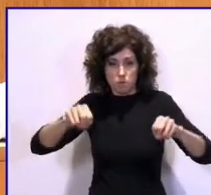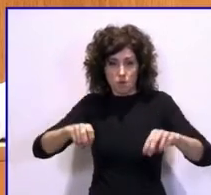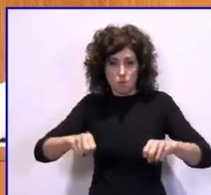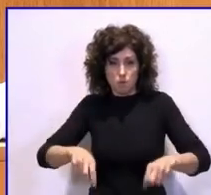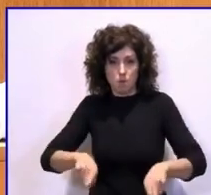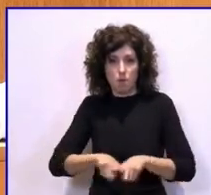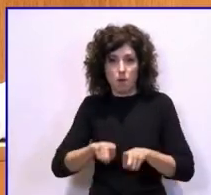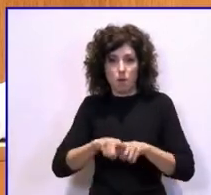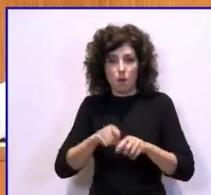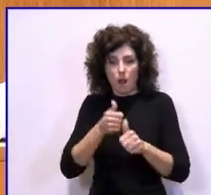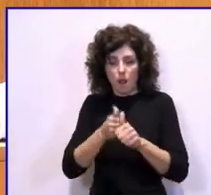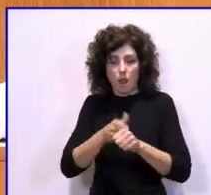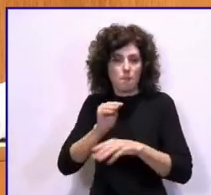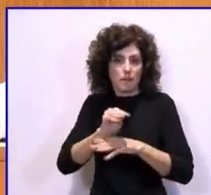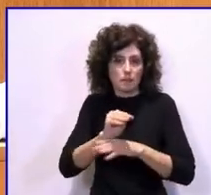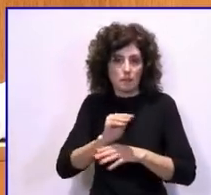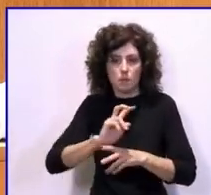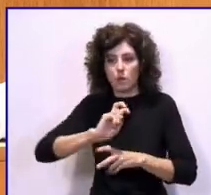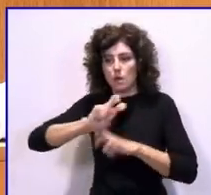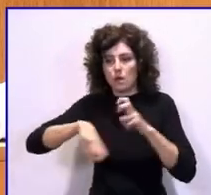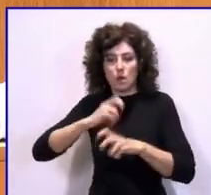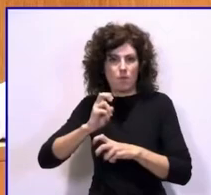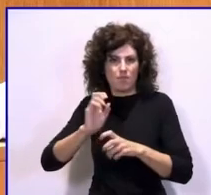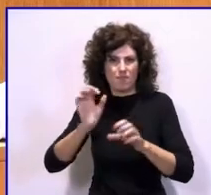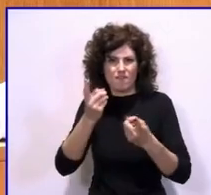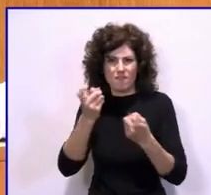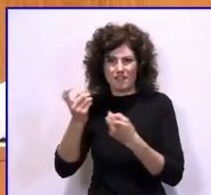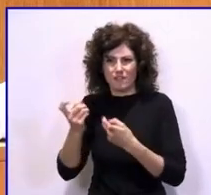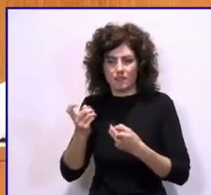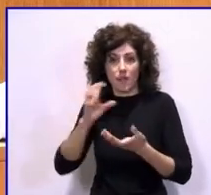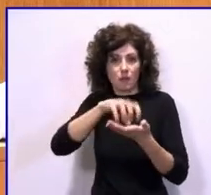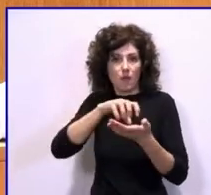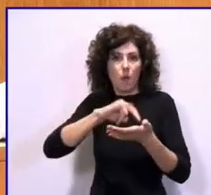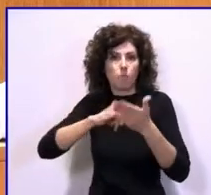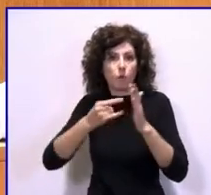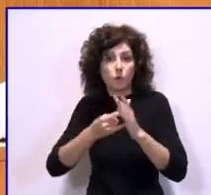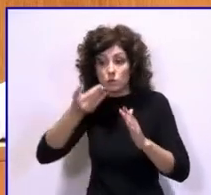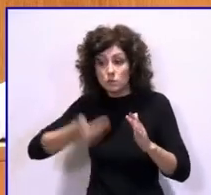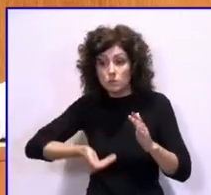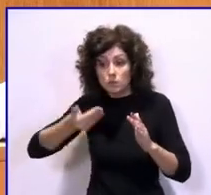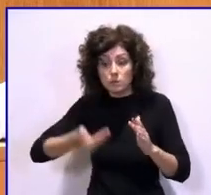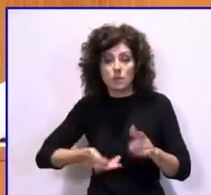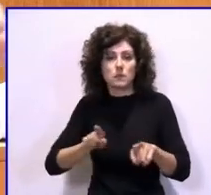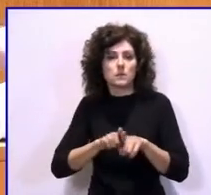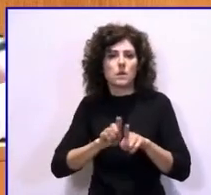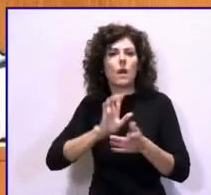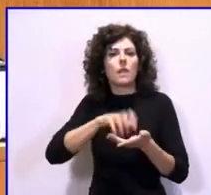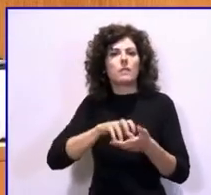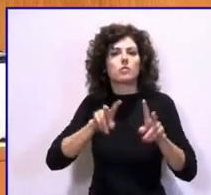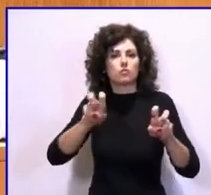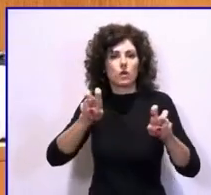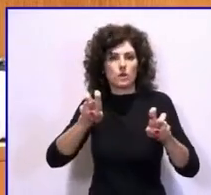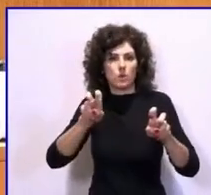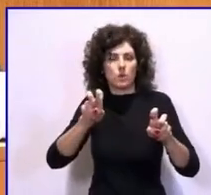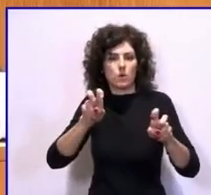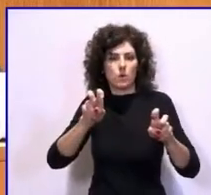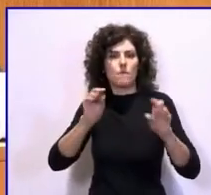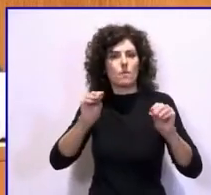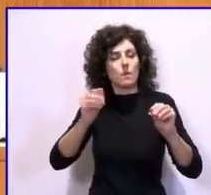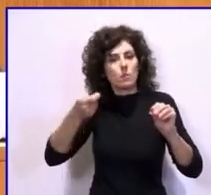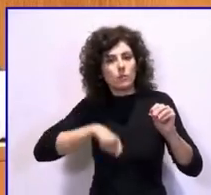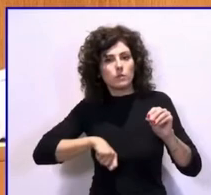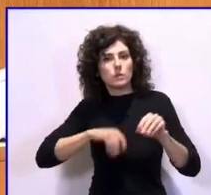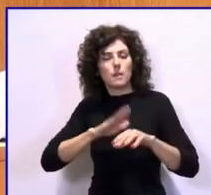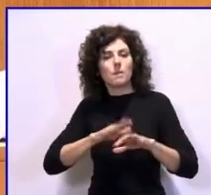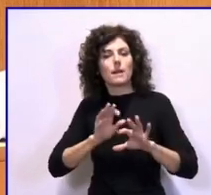mantenimiento, falda de renovación, de infraestructuras, proyectos importantes como el nuevo centro de FP para las